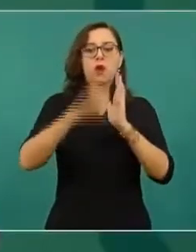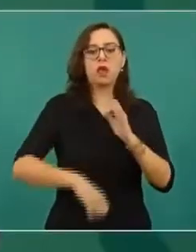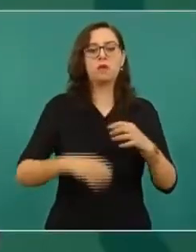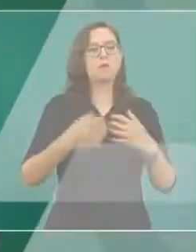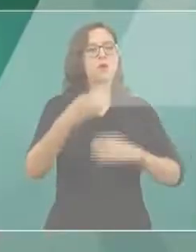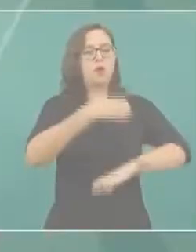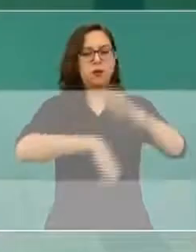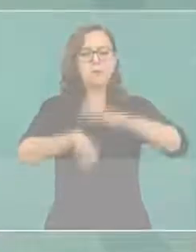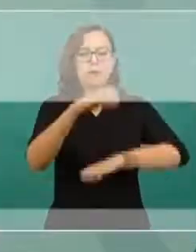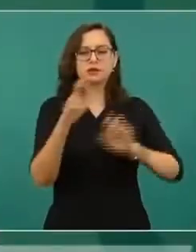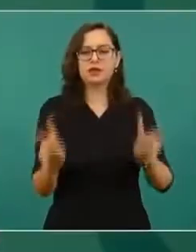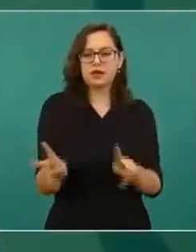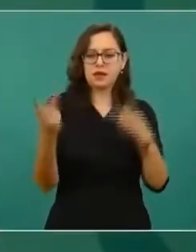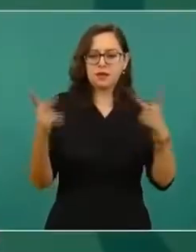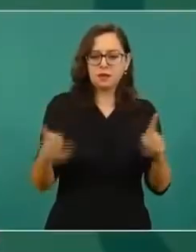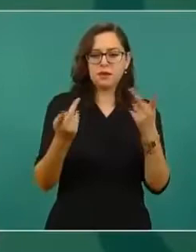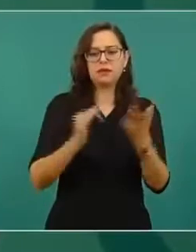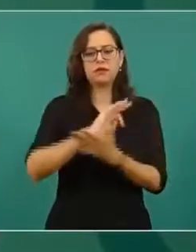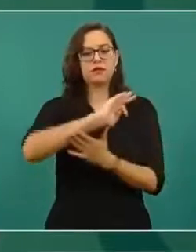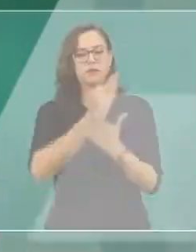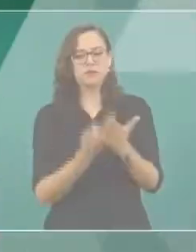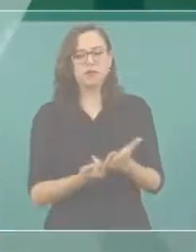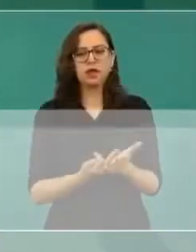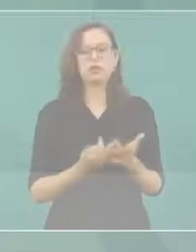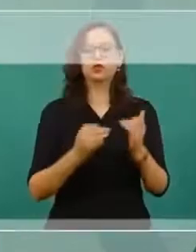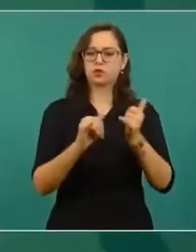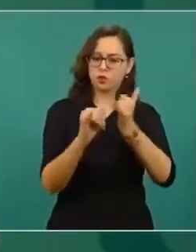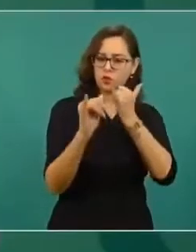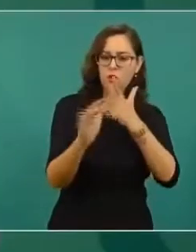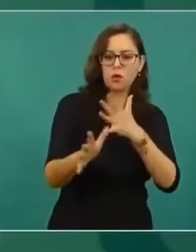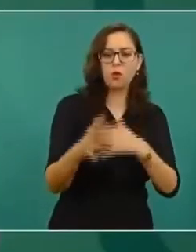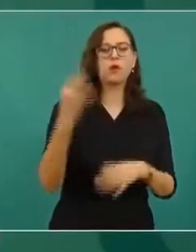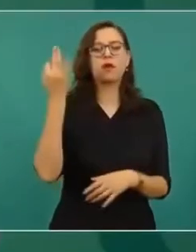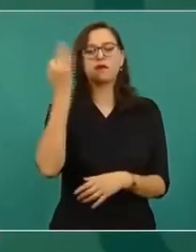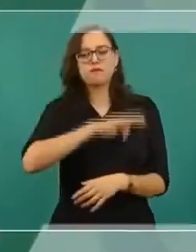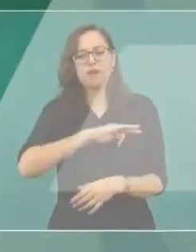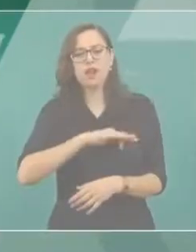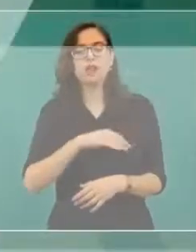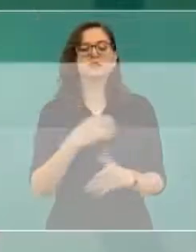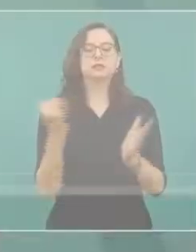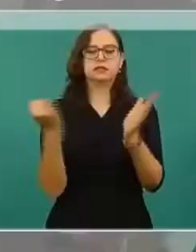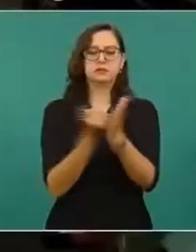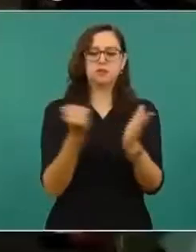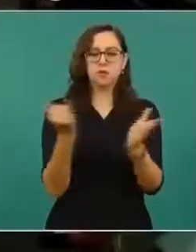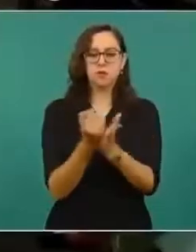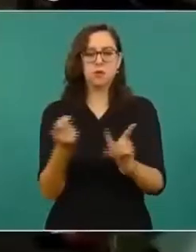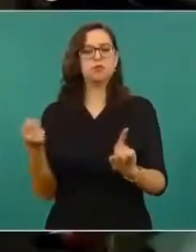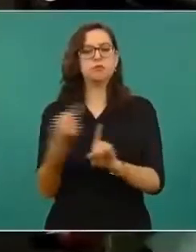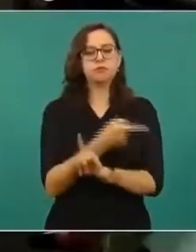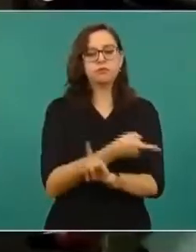los que cometen delitos fiscales,